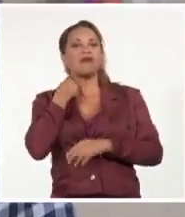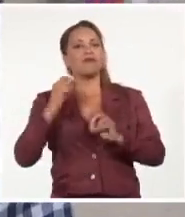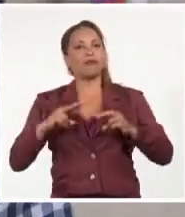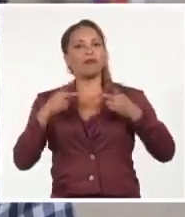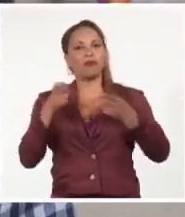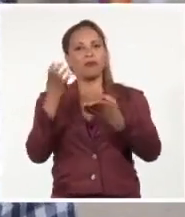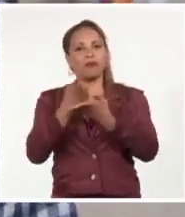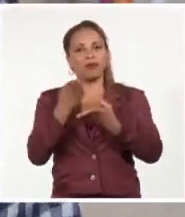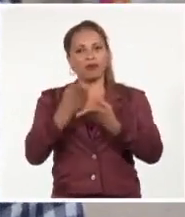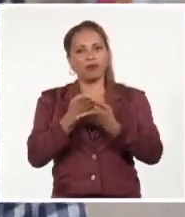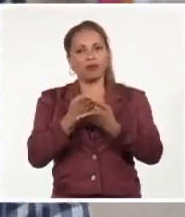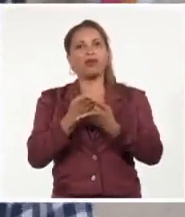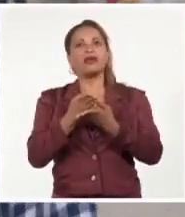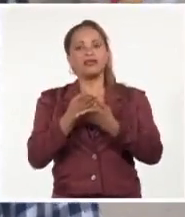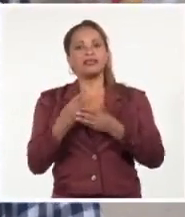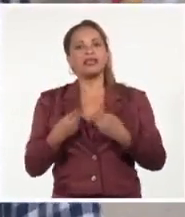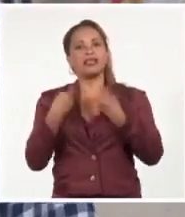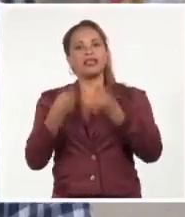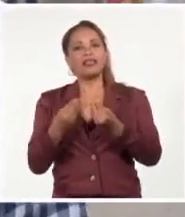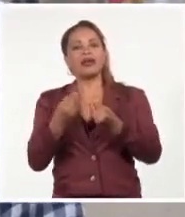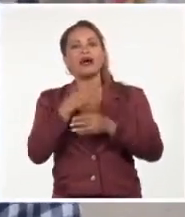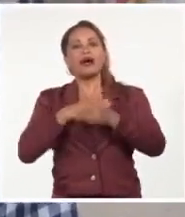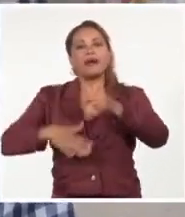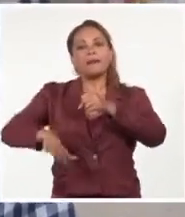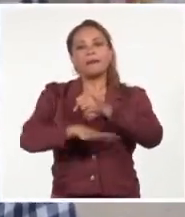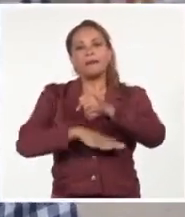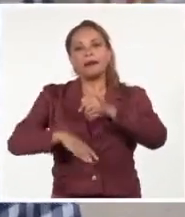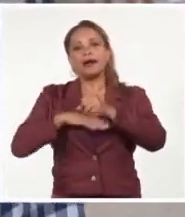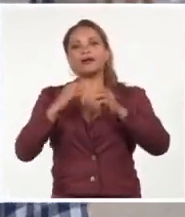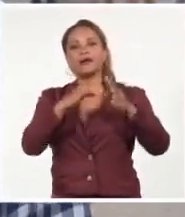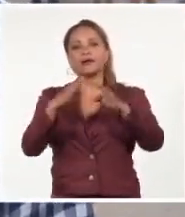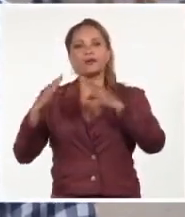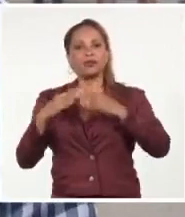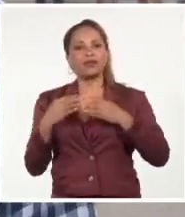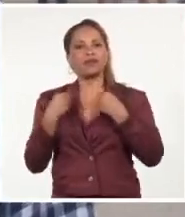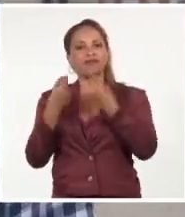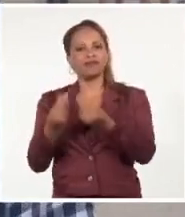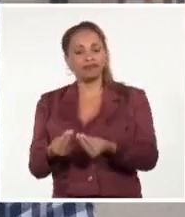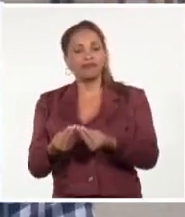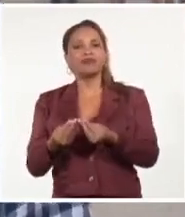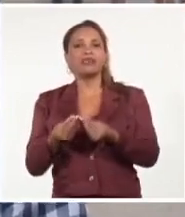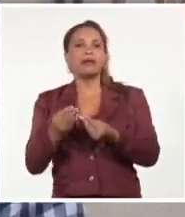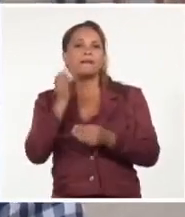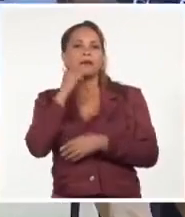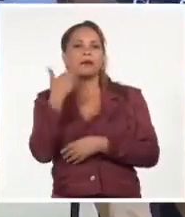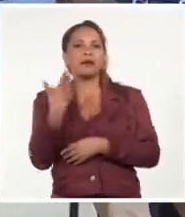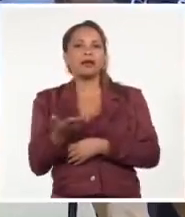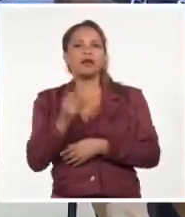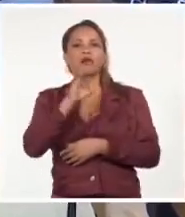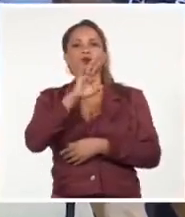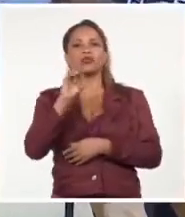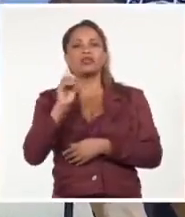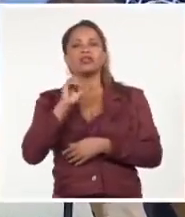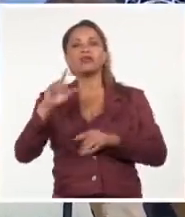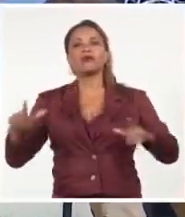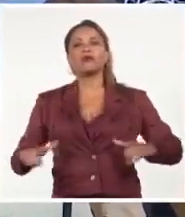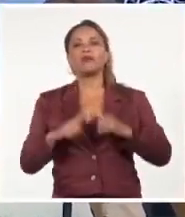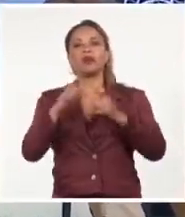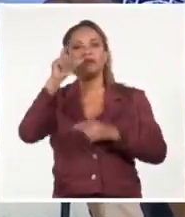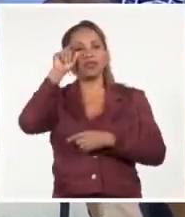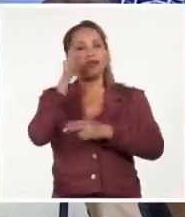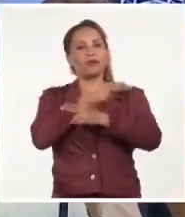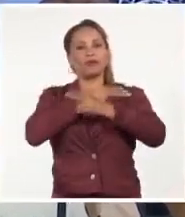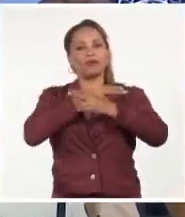que es un regalo al barrio, que es un regalo a la comunidad, pero que es un regalo al 80 cumpleaños Eusebio.